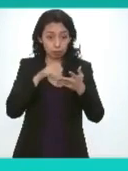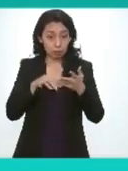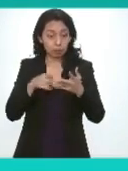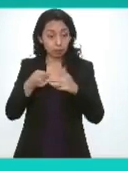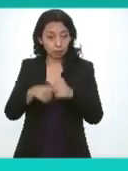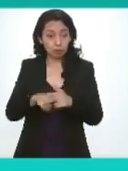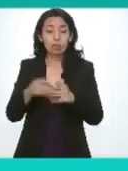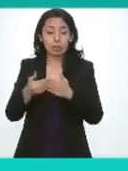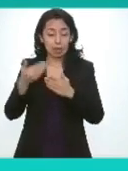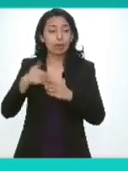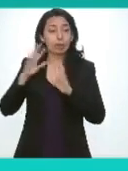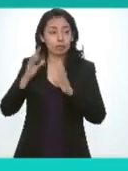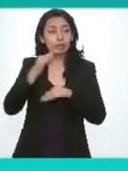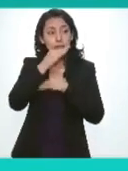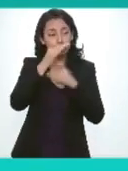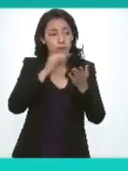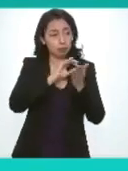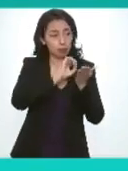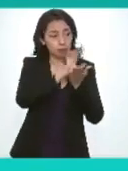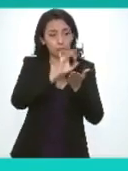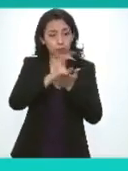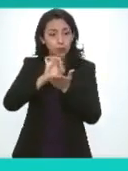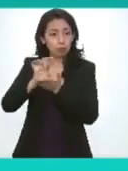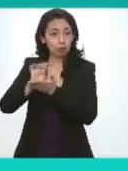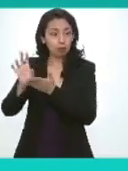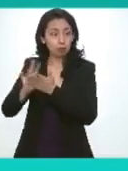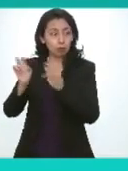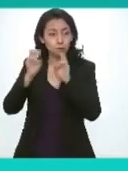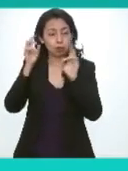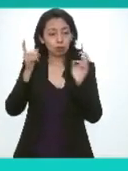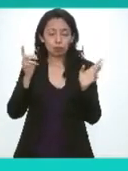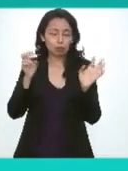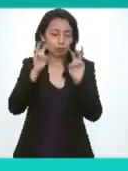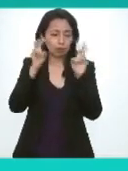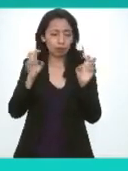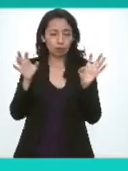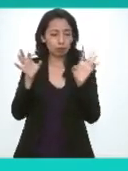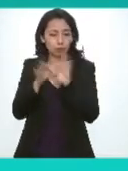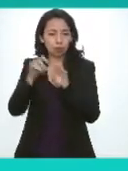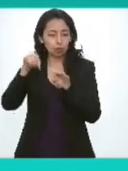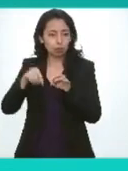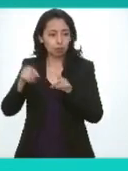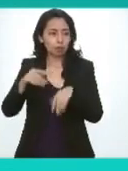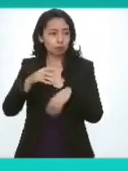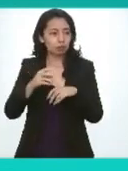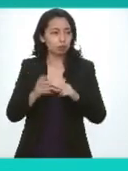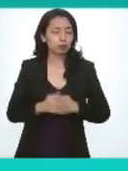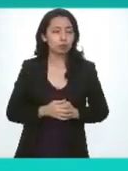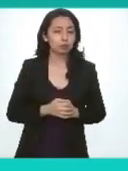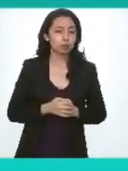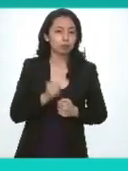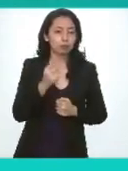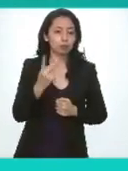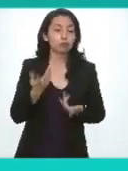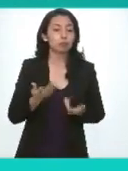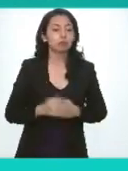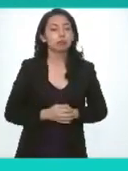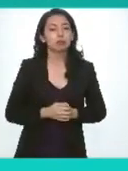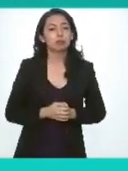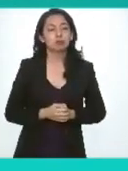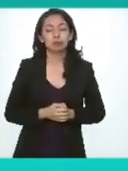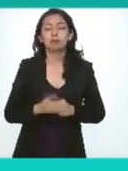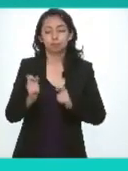de los documentos que fueron circulados previamente con relación a los asuntos que se tratan en esta sesión con gusto